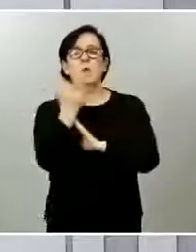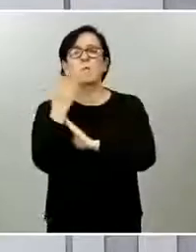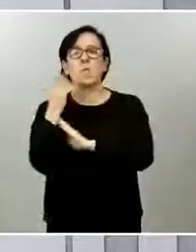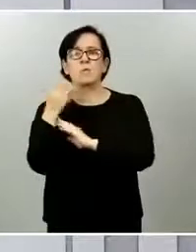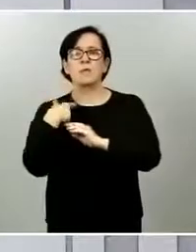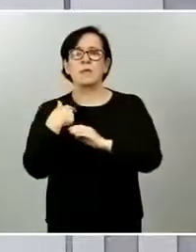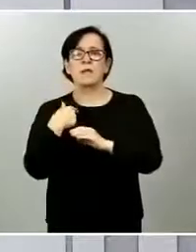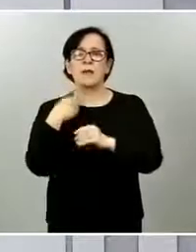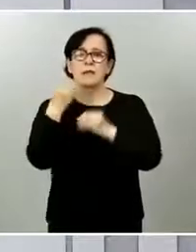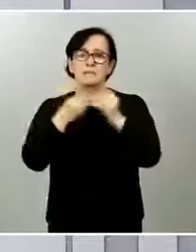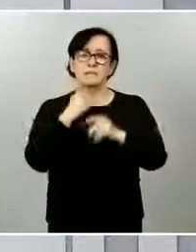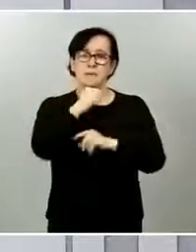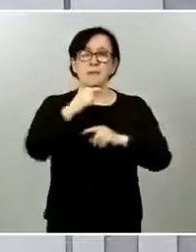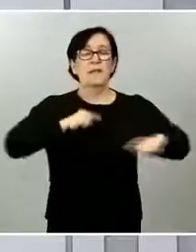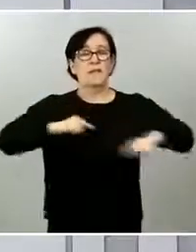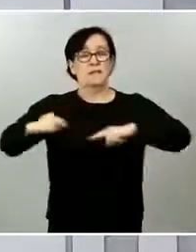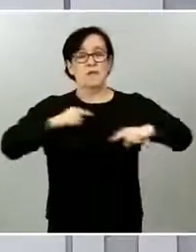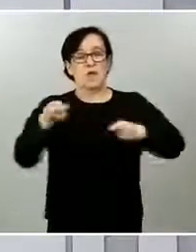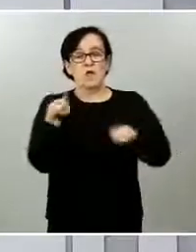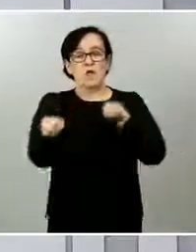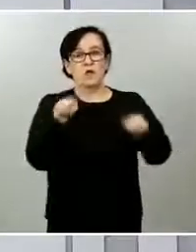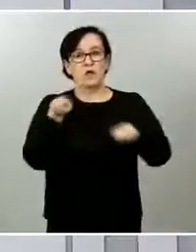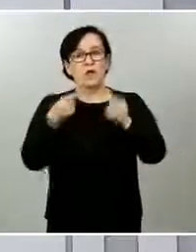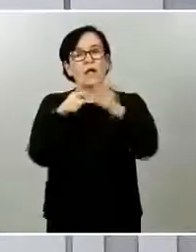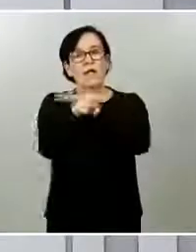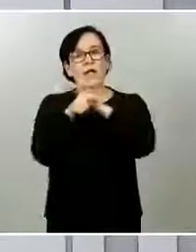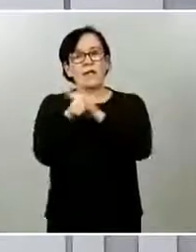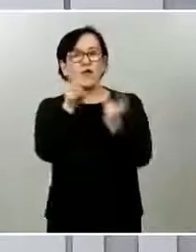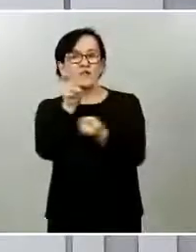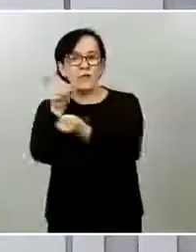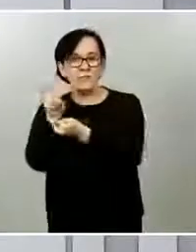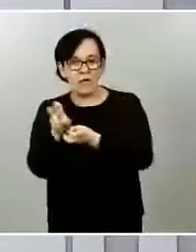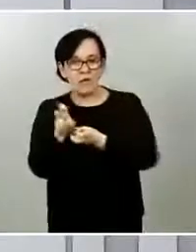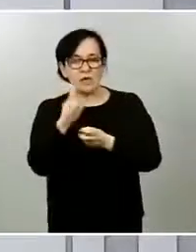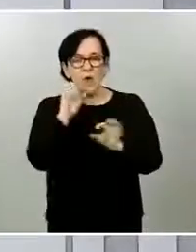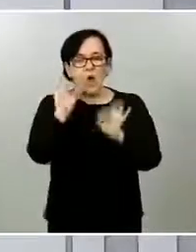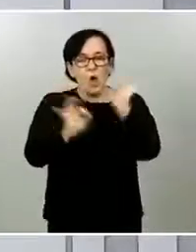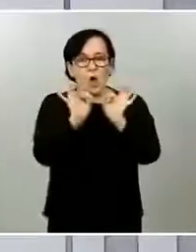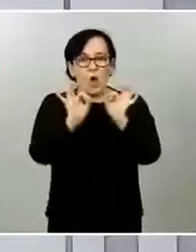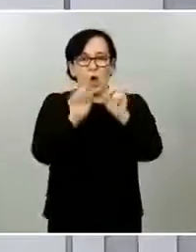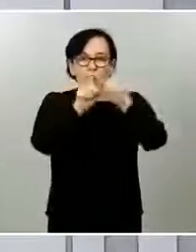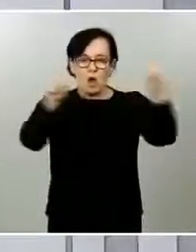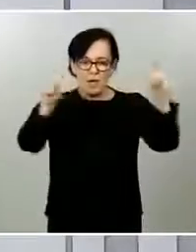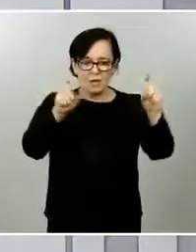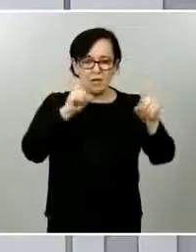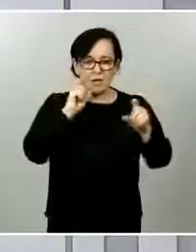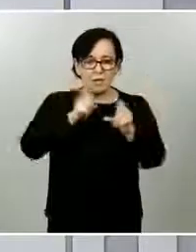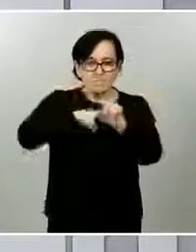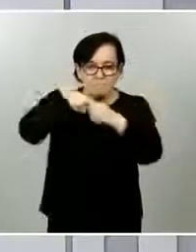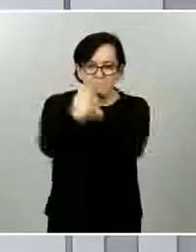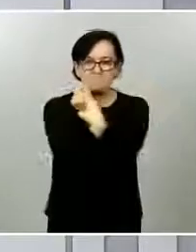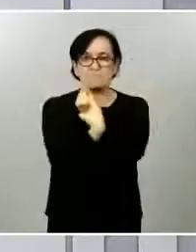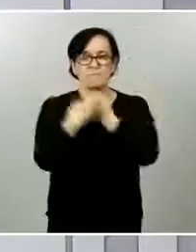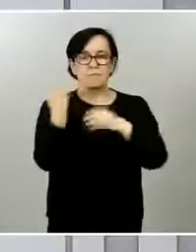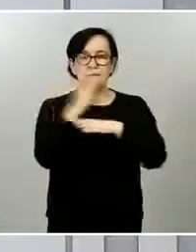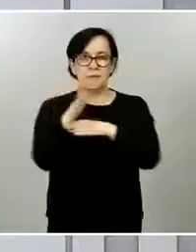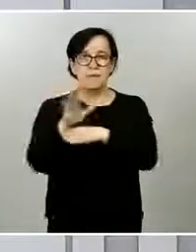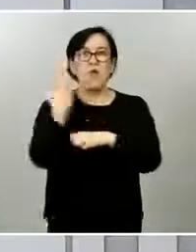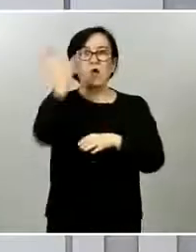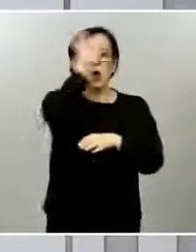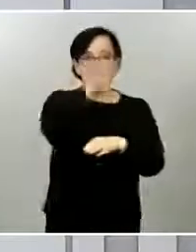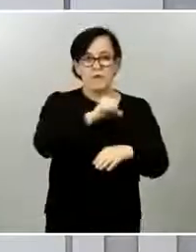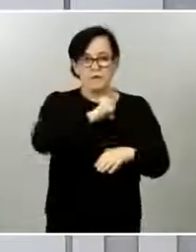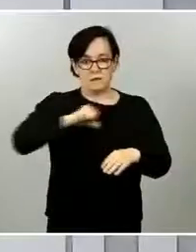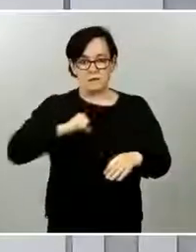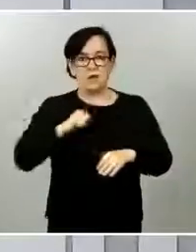esta menor actividad. El reparto este último, de los 5.000, se va a decidir en función de una propuesta que hemos encargado a